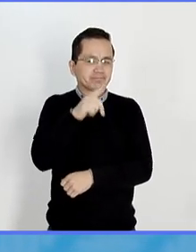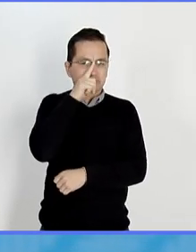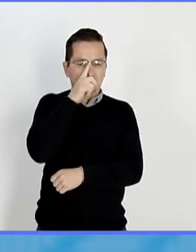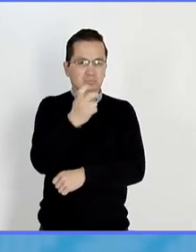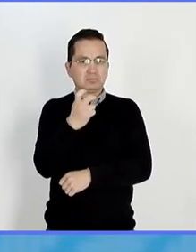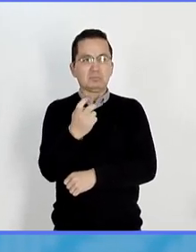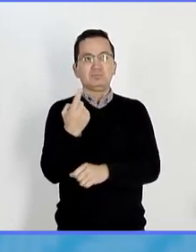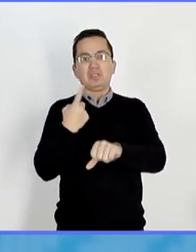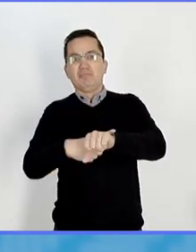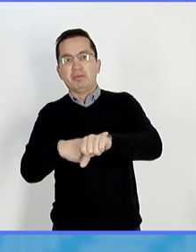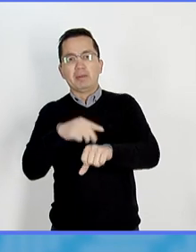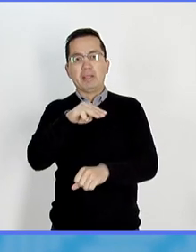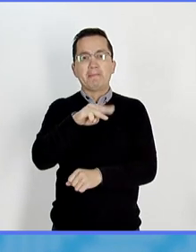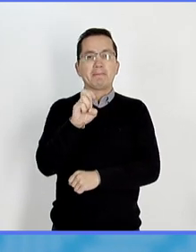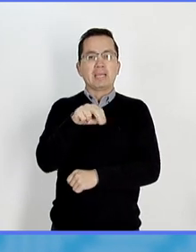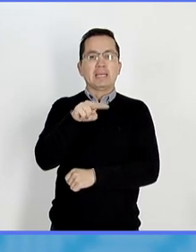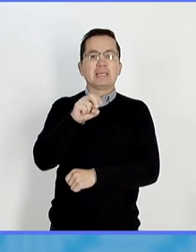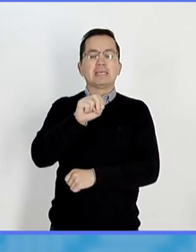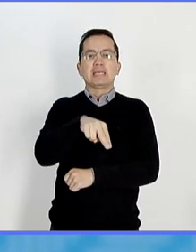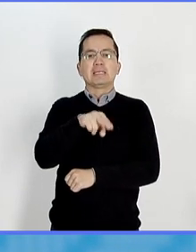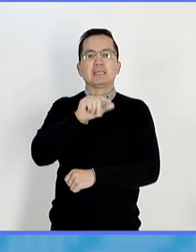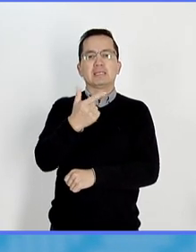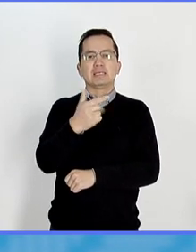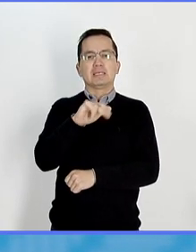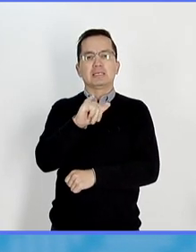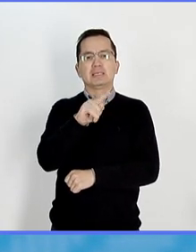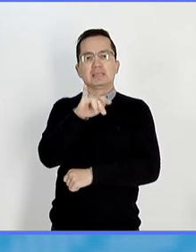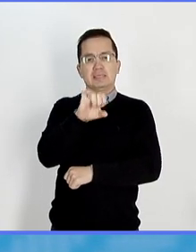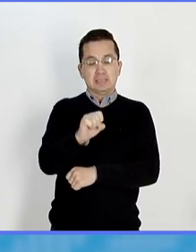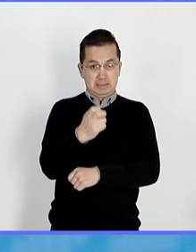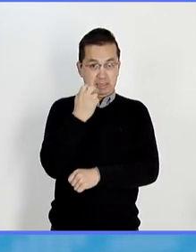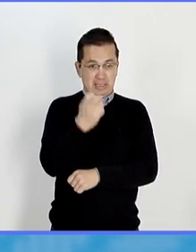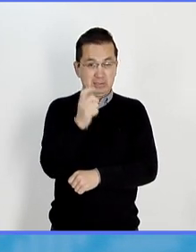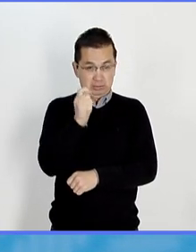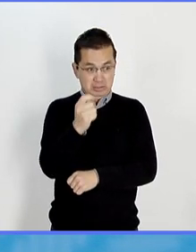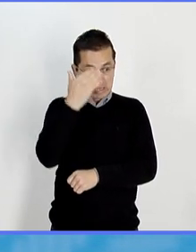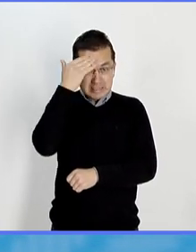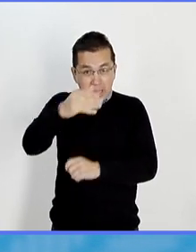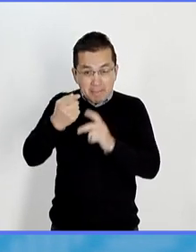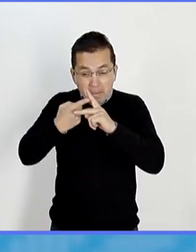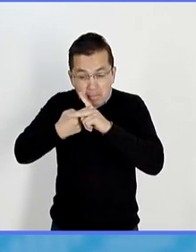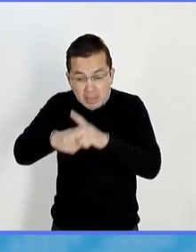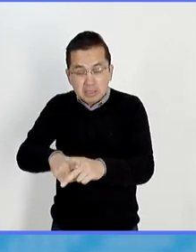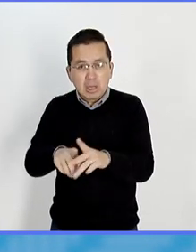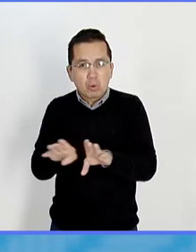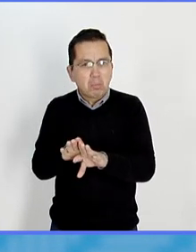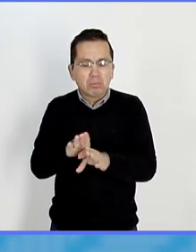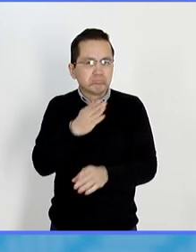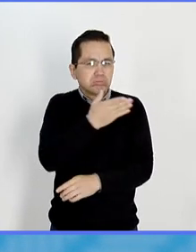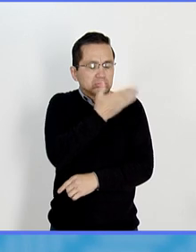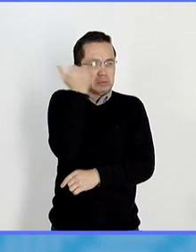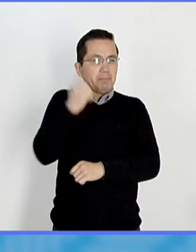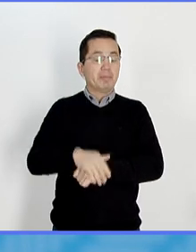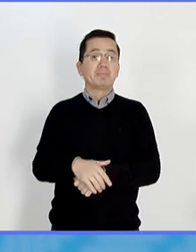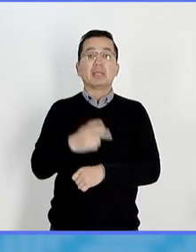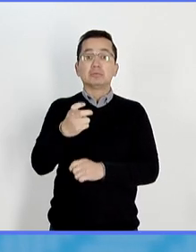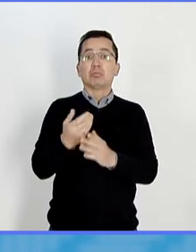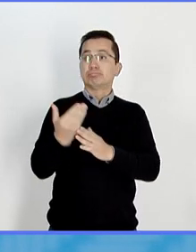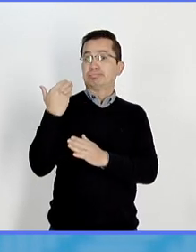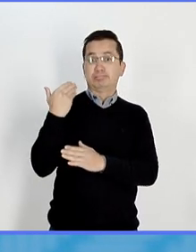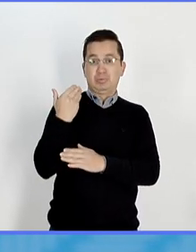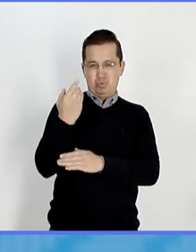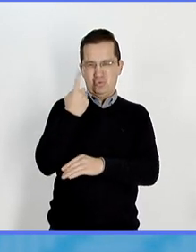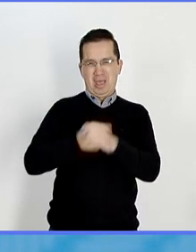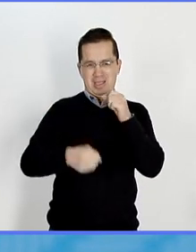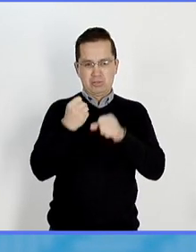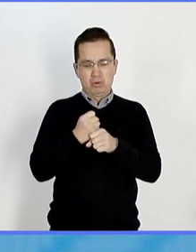meningitis, que no tienen, digamos, etiología conocida, a finales del año pasado se ha investigado,